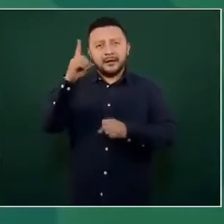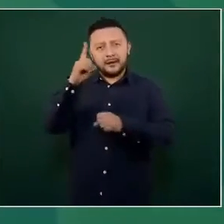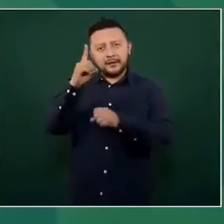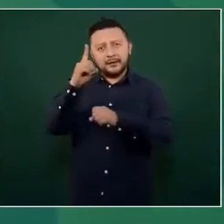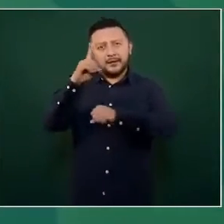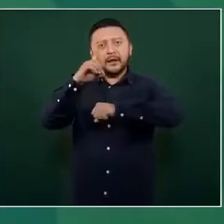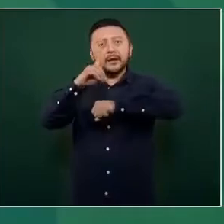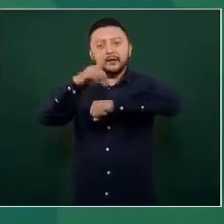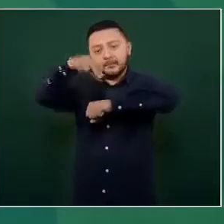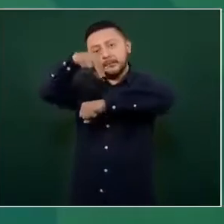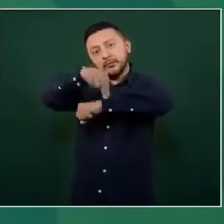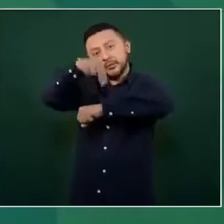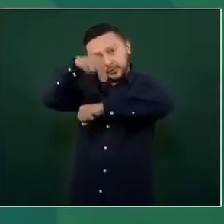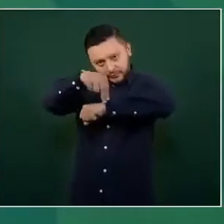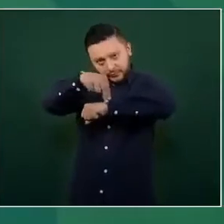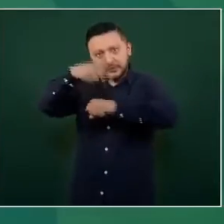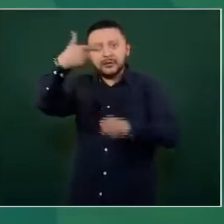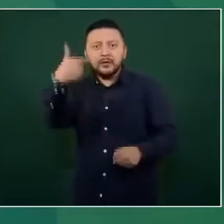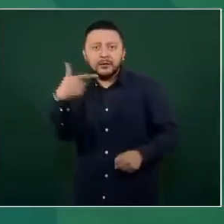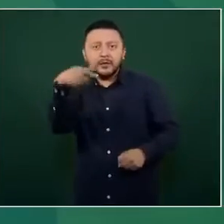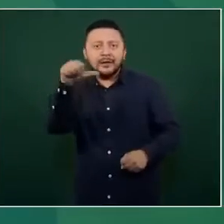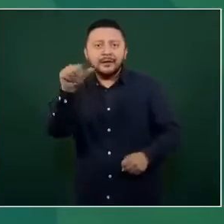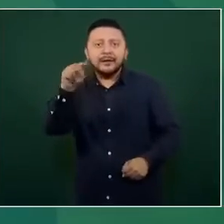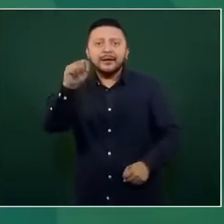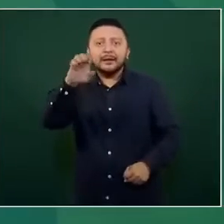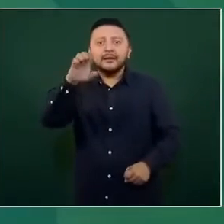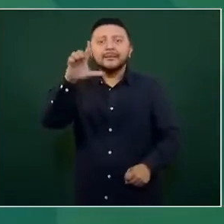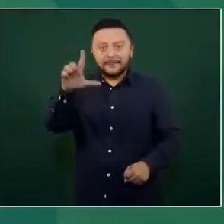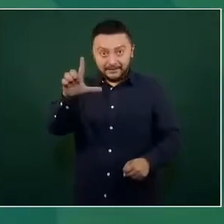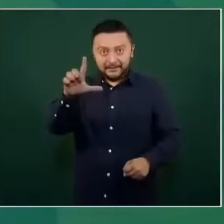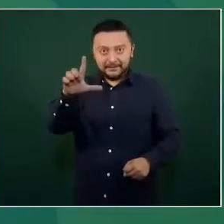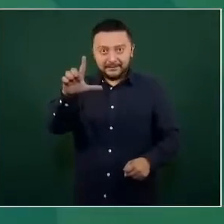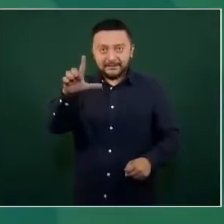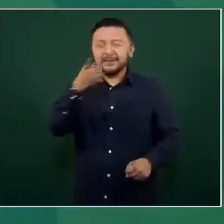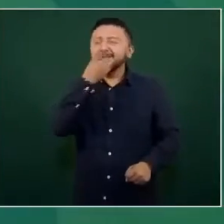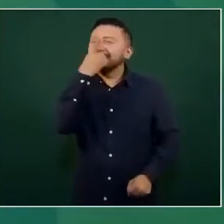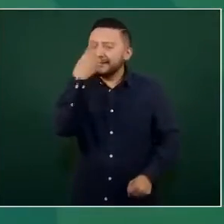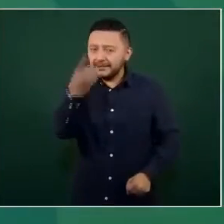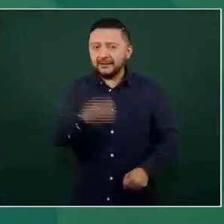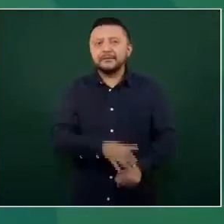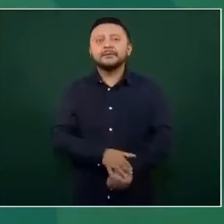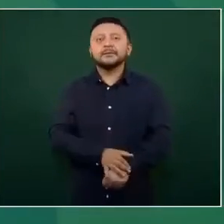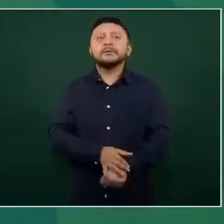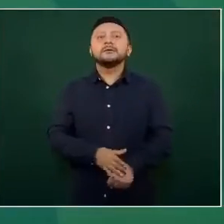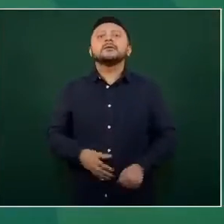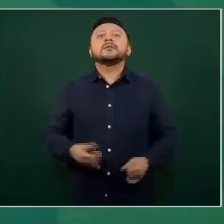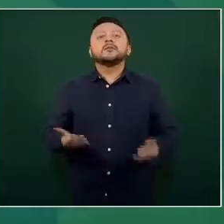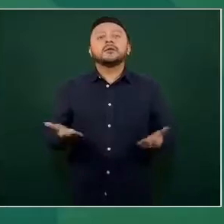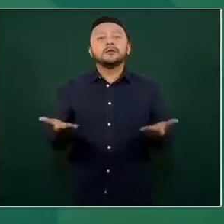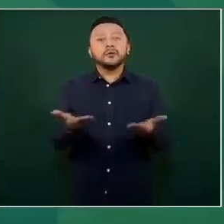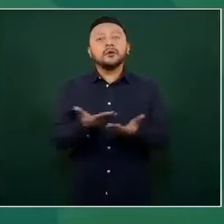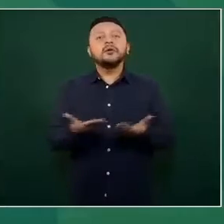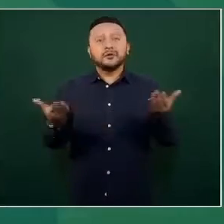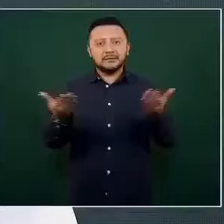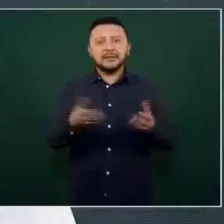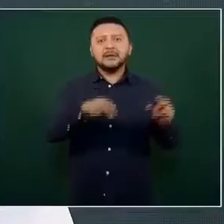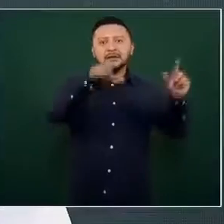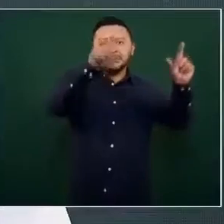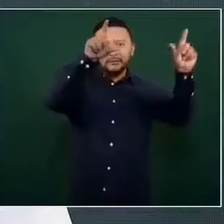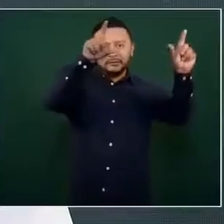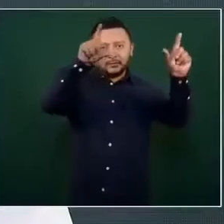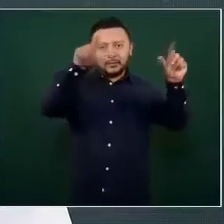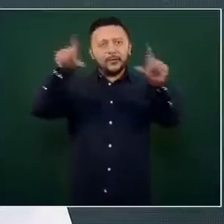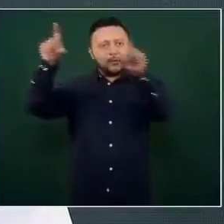Hugo López-Gatell les va a dar a conocer, de cuando se hizo el censo y se le preguntaba a la gente si se iban a